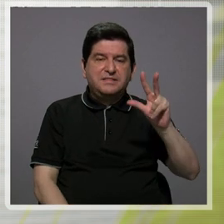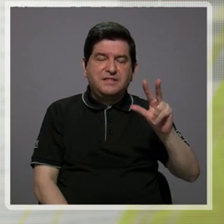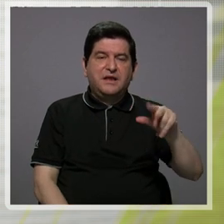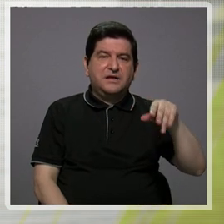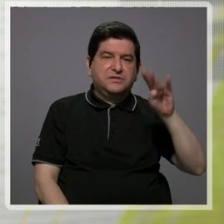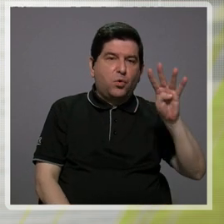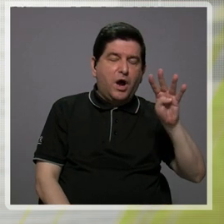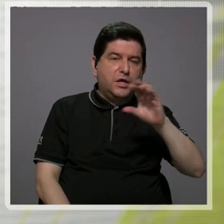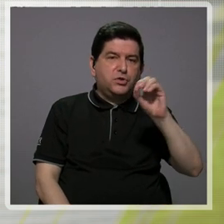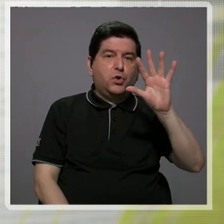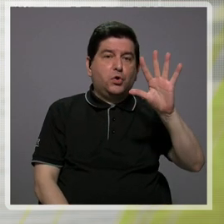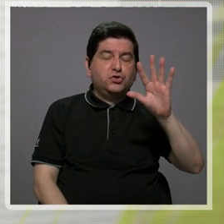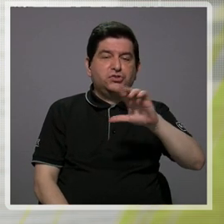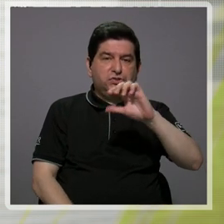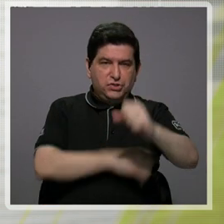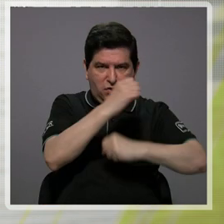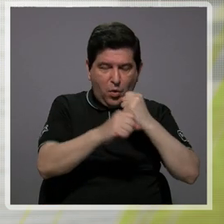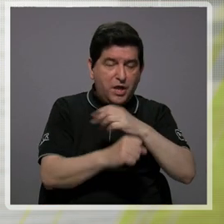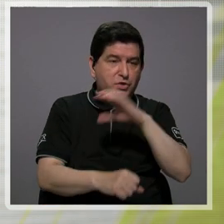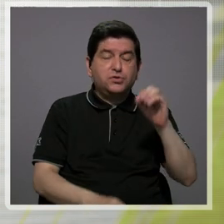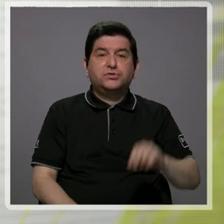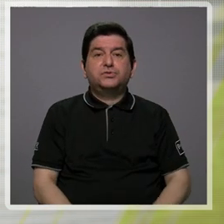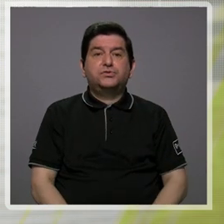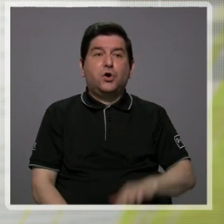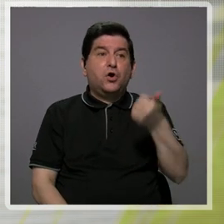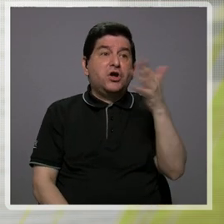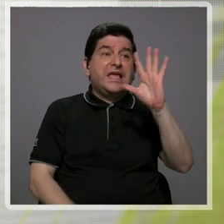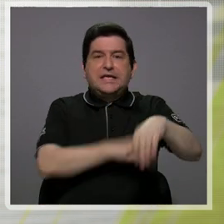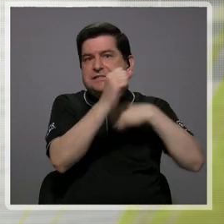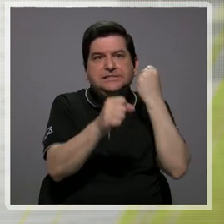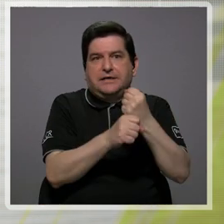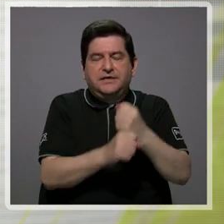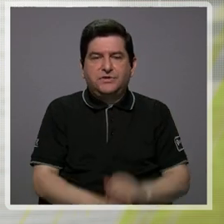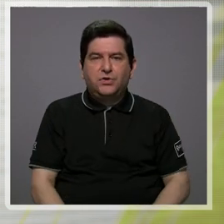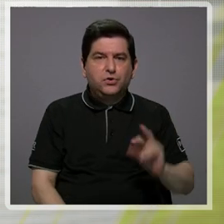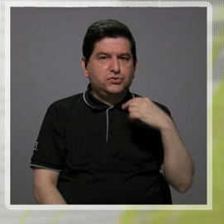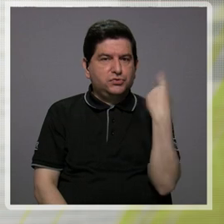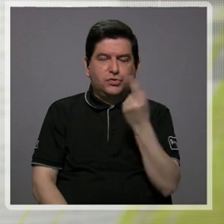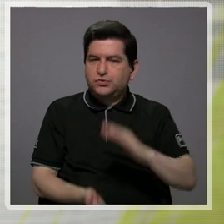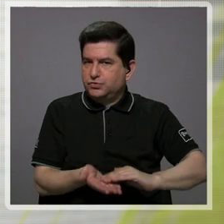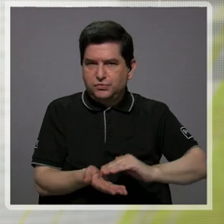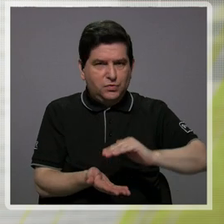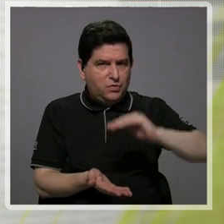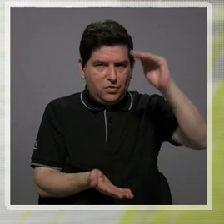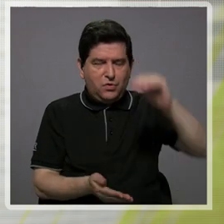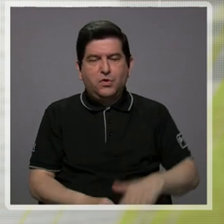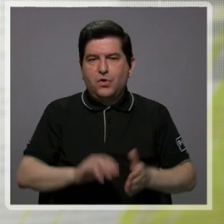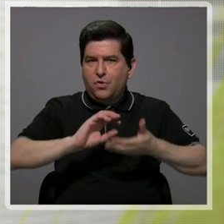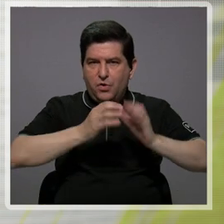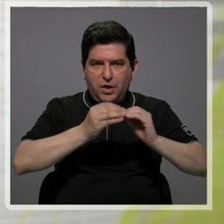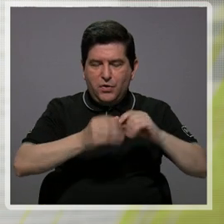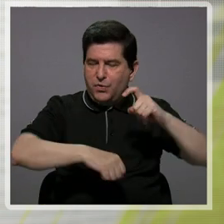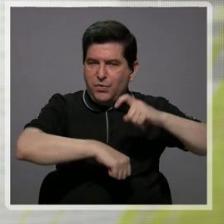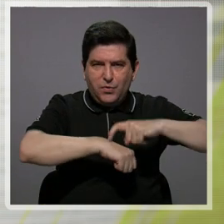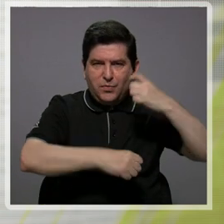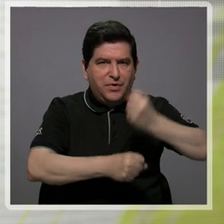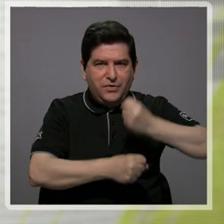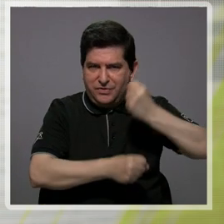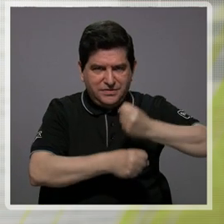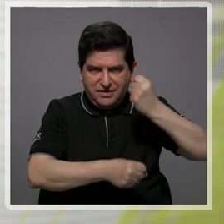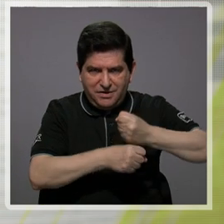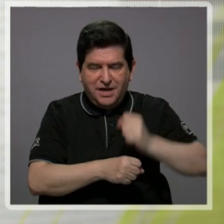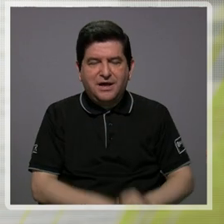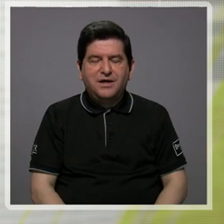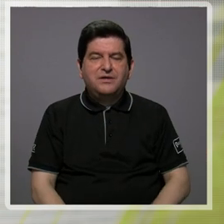cuatro años, cinco años, 15 años, 20 años. ¿Por qué? Porque no solamente se incrementó la cantidad de tiempo laborado